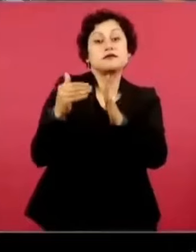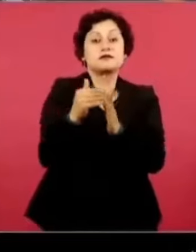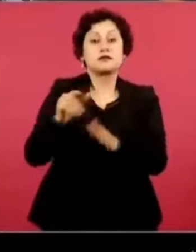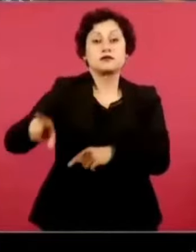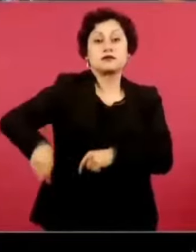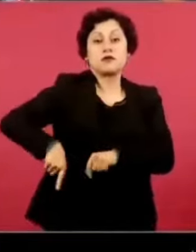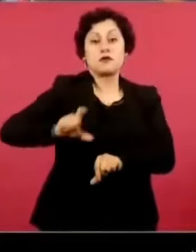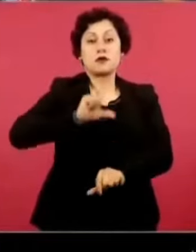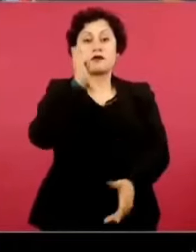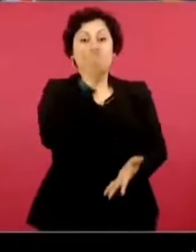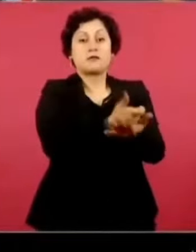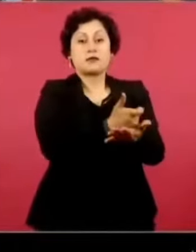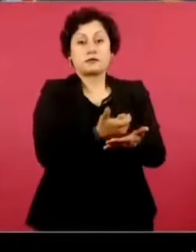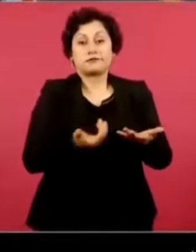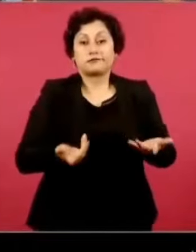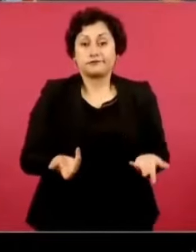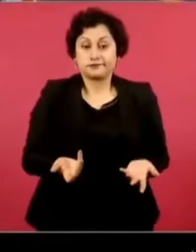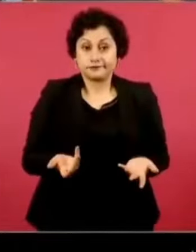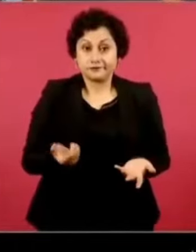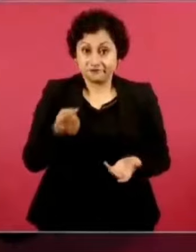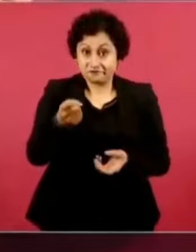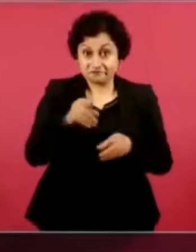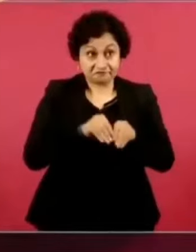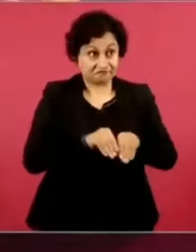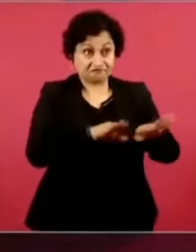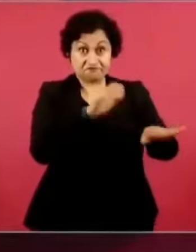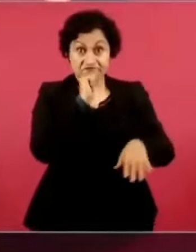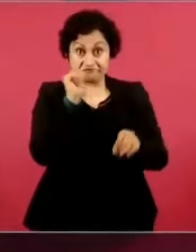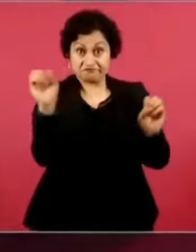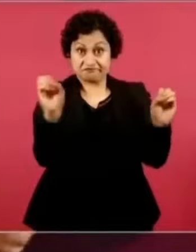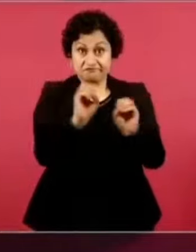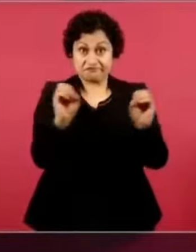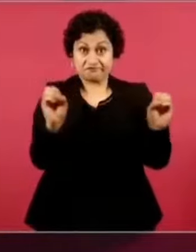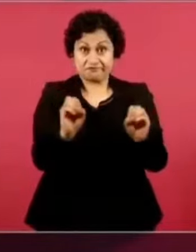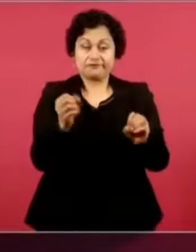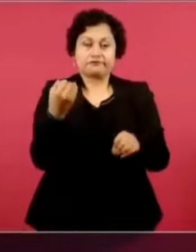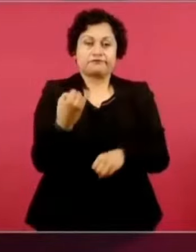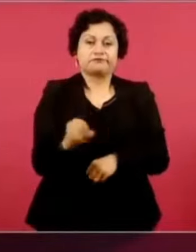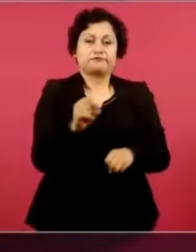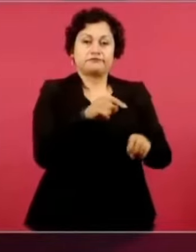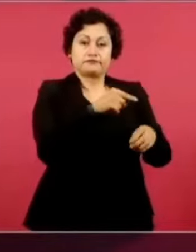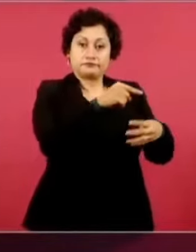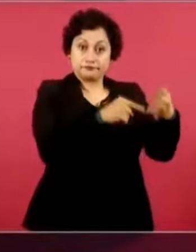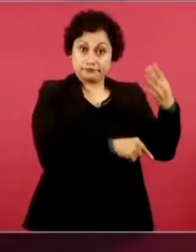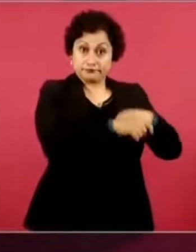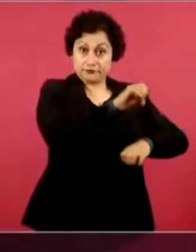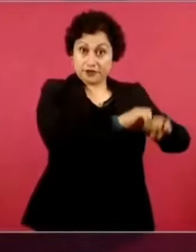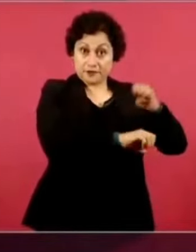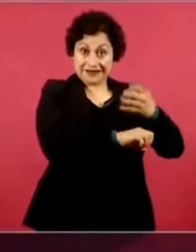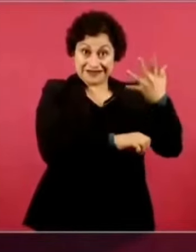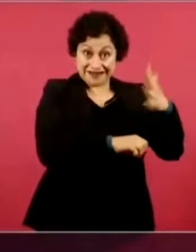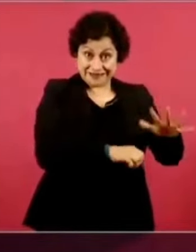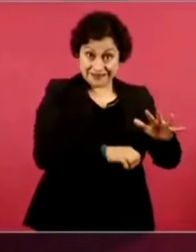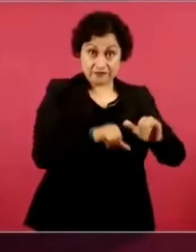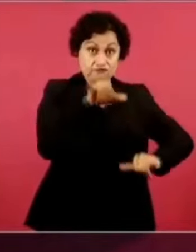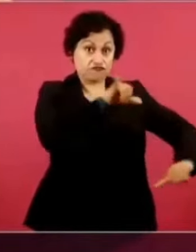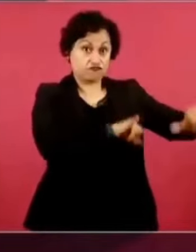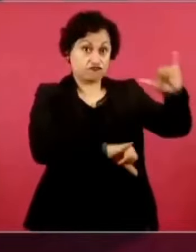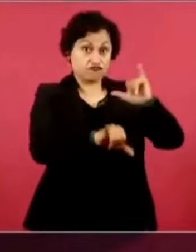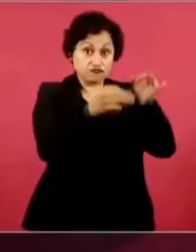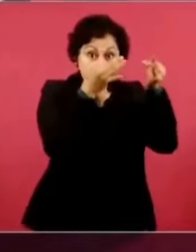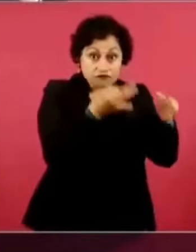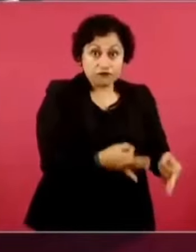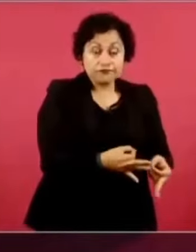y ni siquiera eran laboratorios, sino